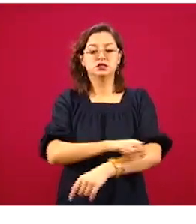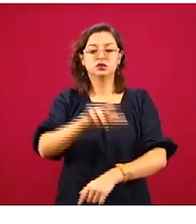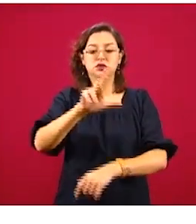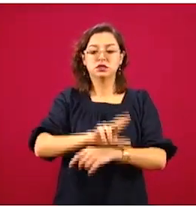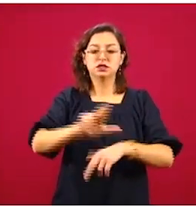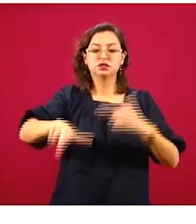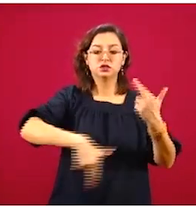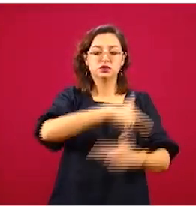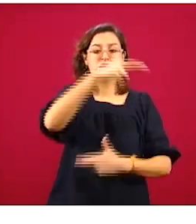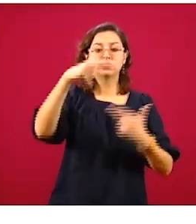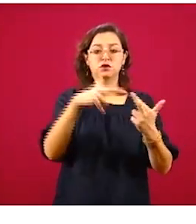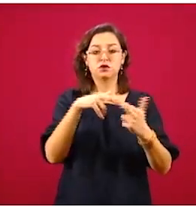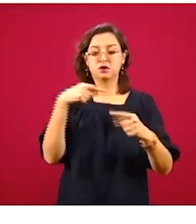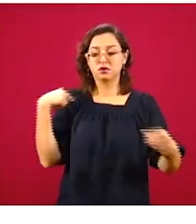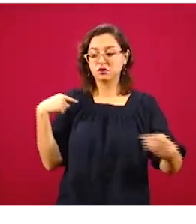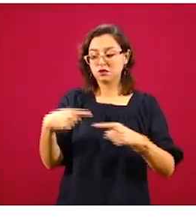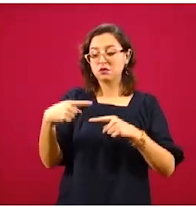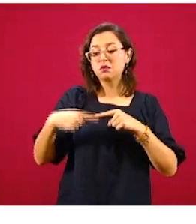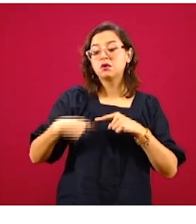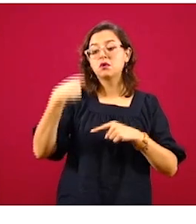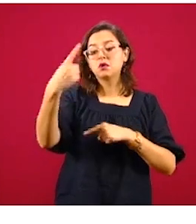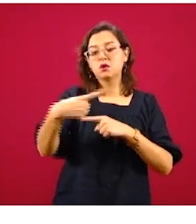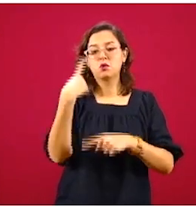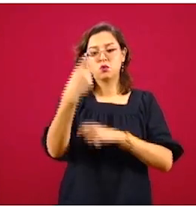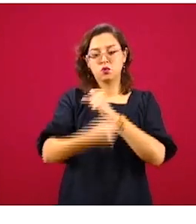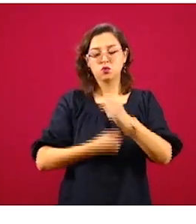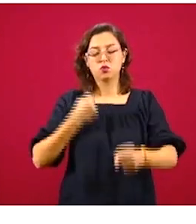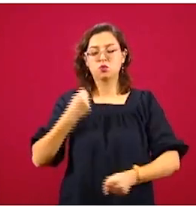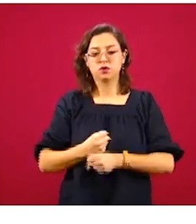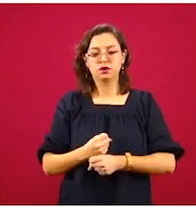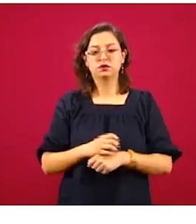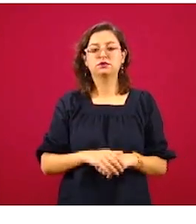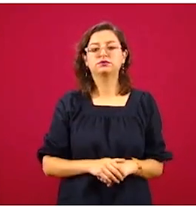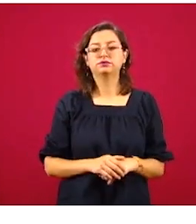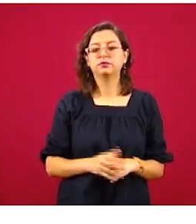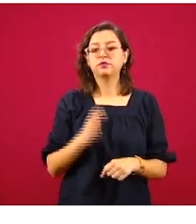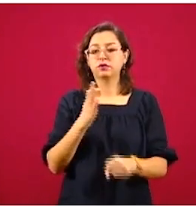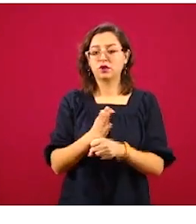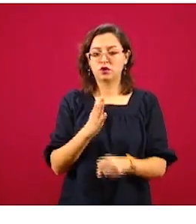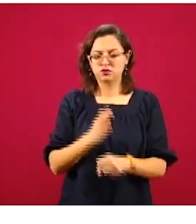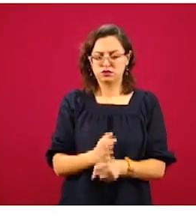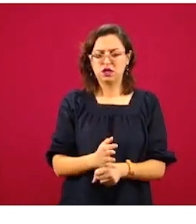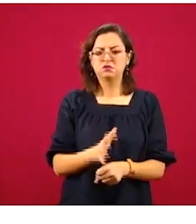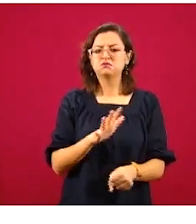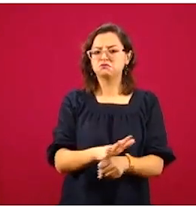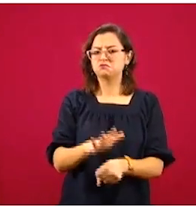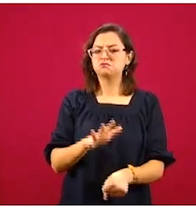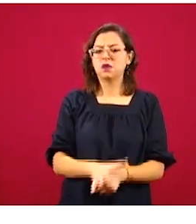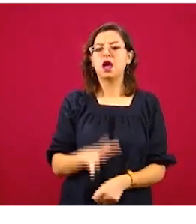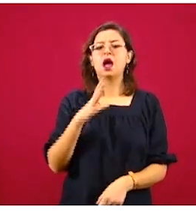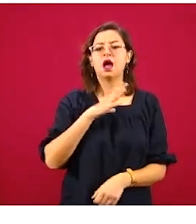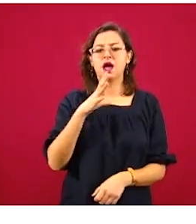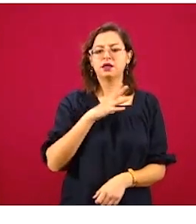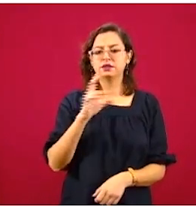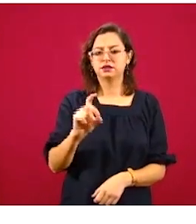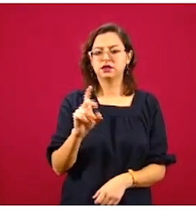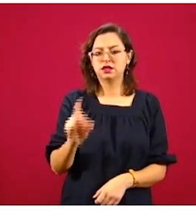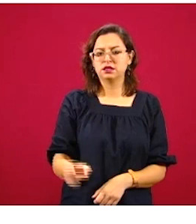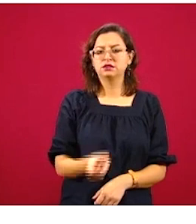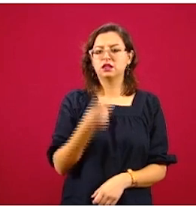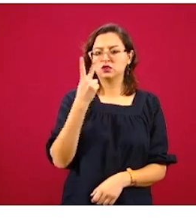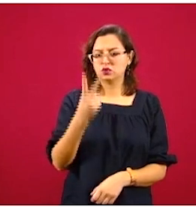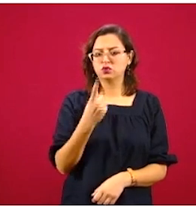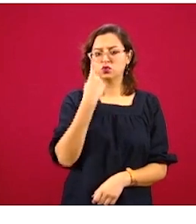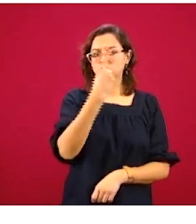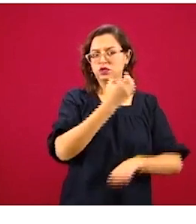año. Esta es la proyección. Actualmente continuamos con las 32 coordinaciones estatales, una en cada entidad federativa